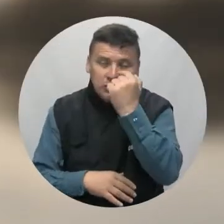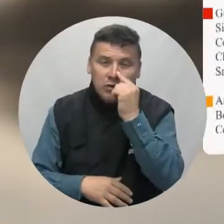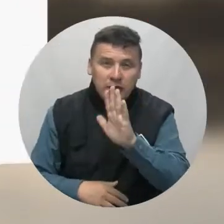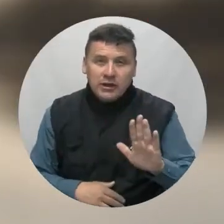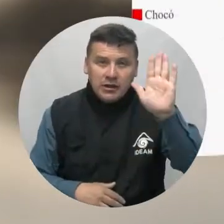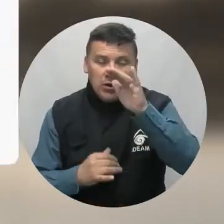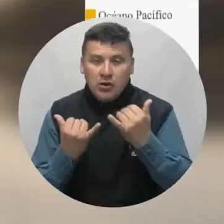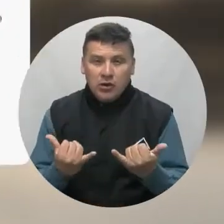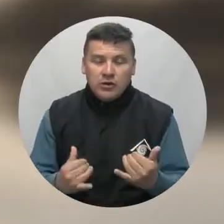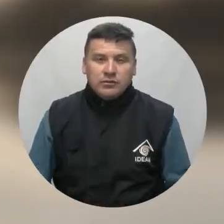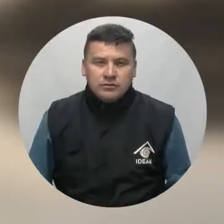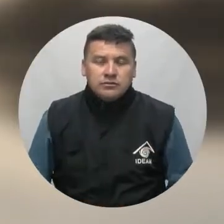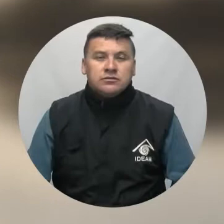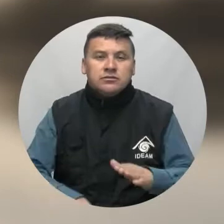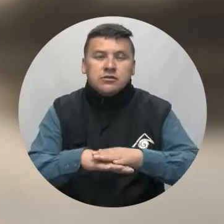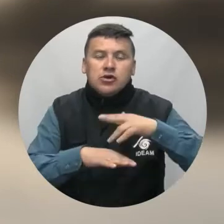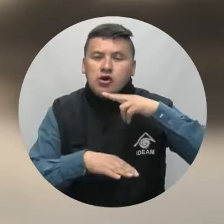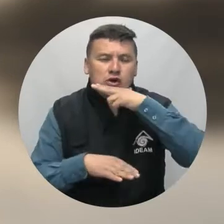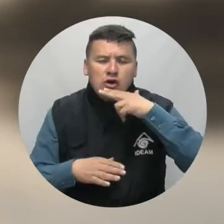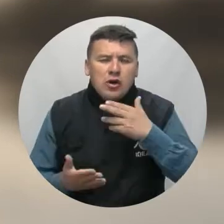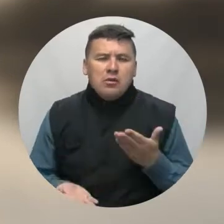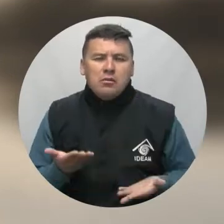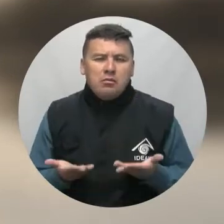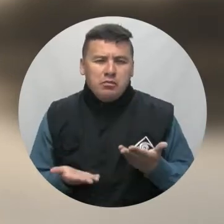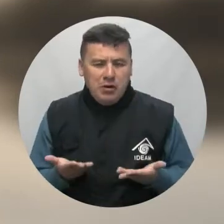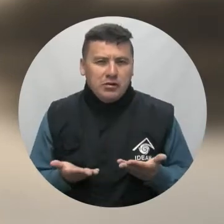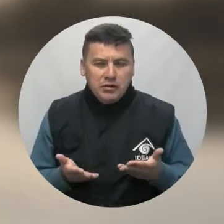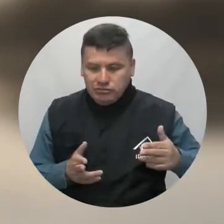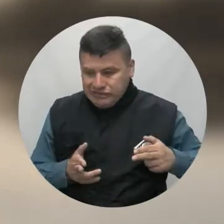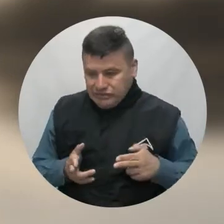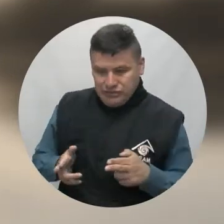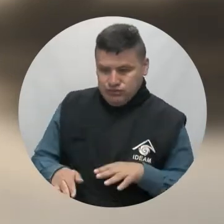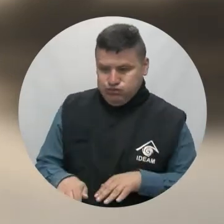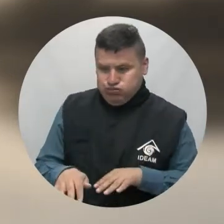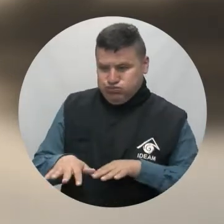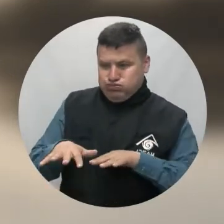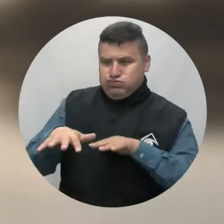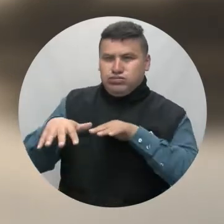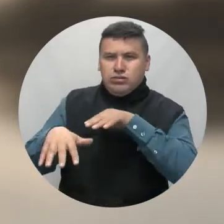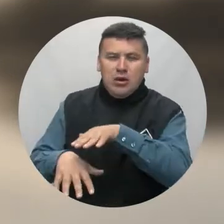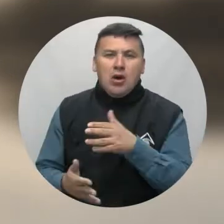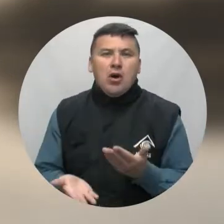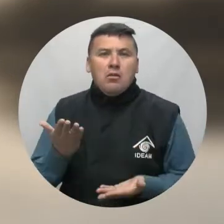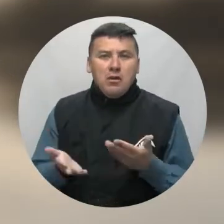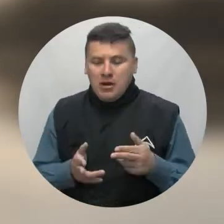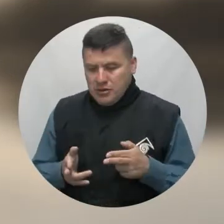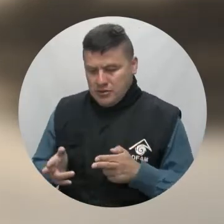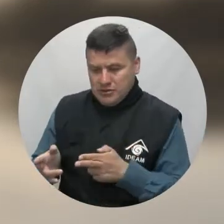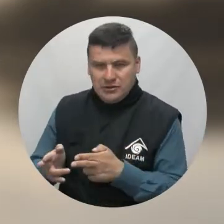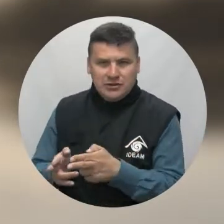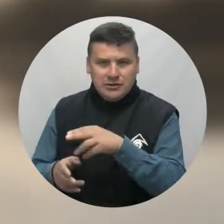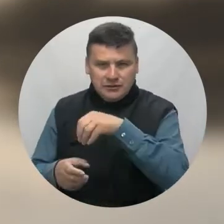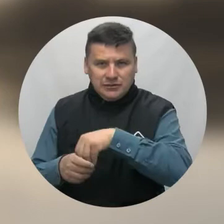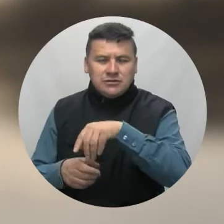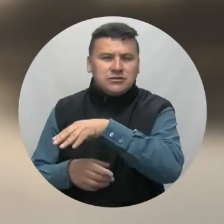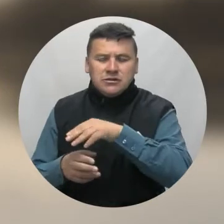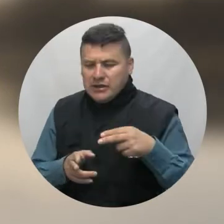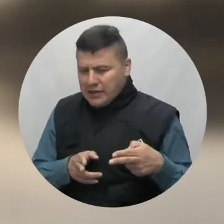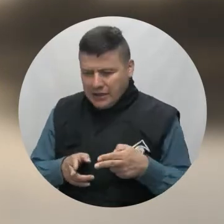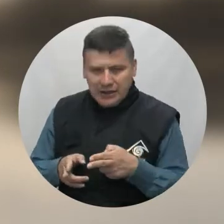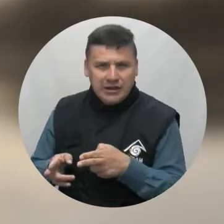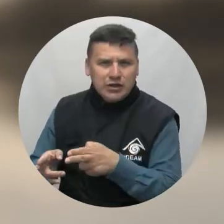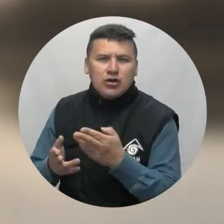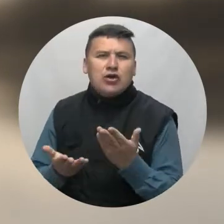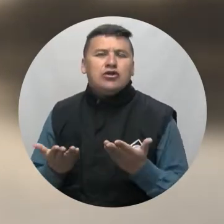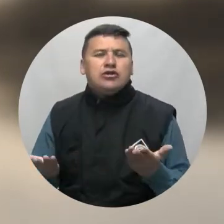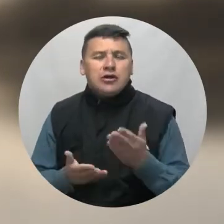alertas para hoy a nivel nacional. Alerta roja por alta posibilidad de crecientes y en algunos casos con posibles desbordamientos del nivel en